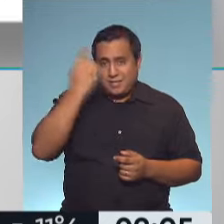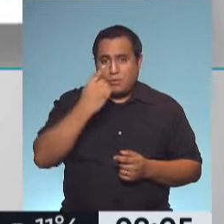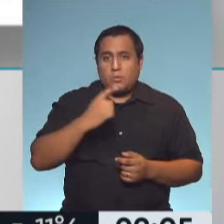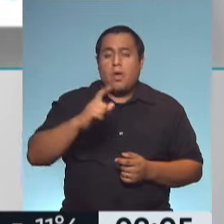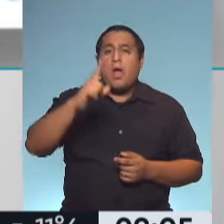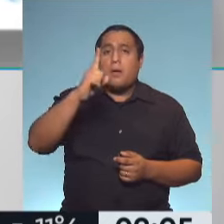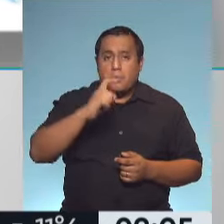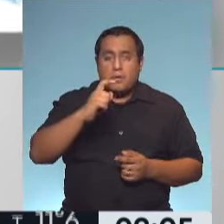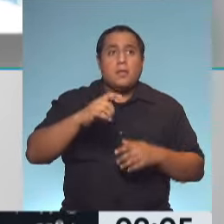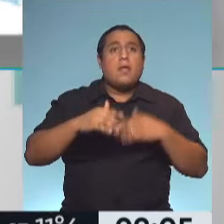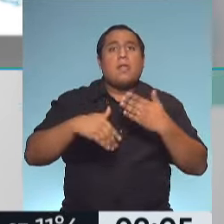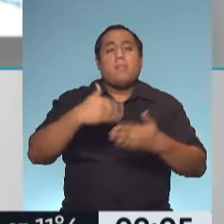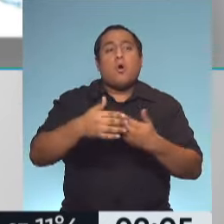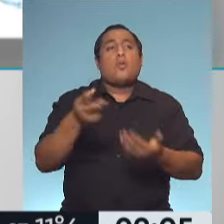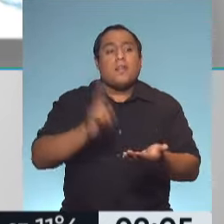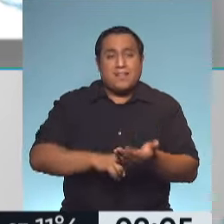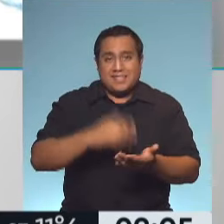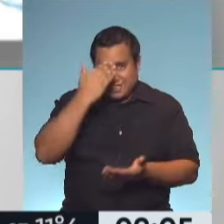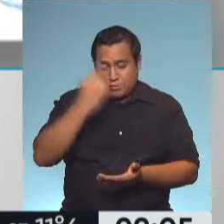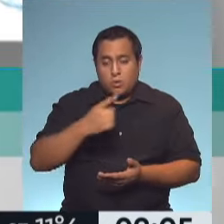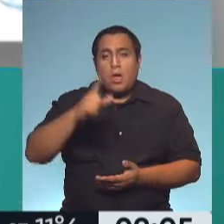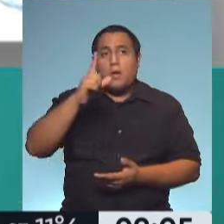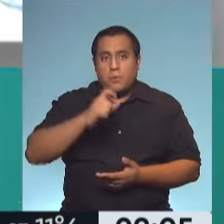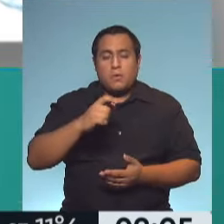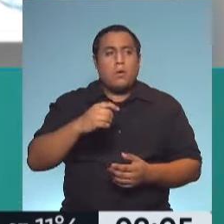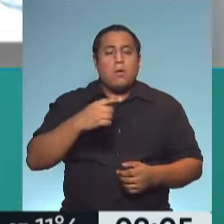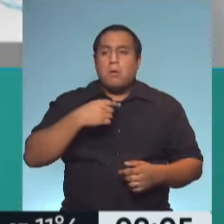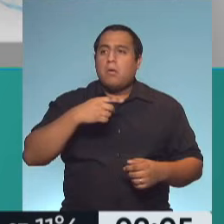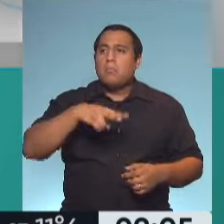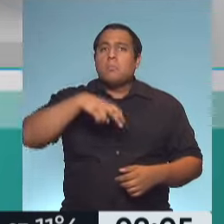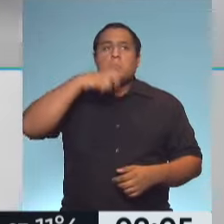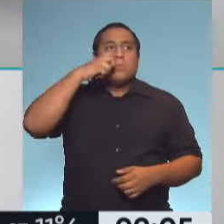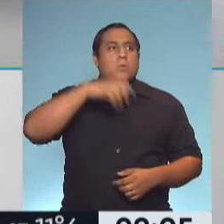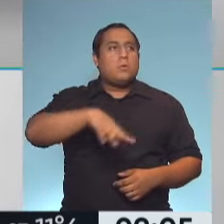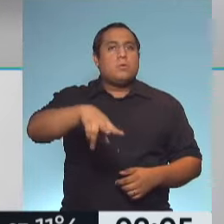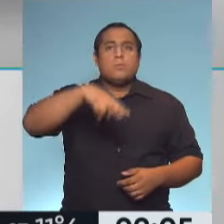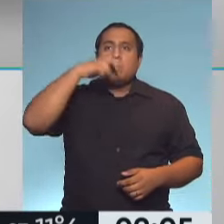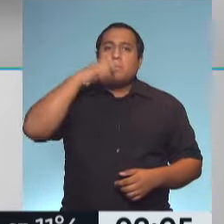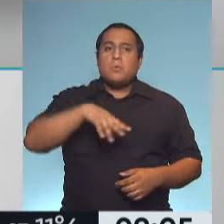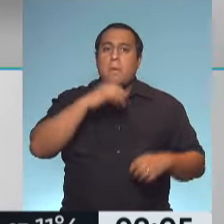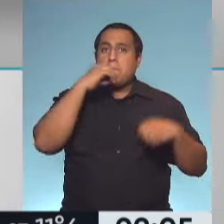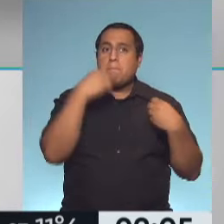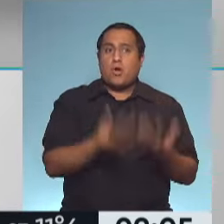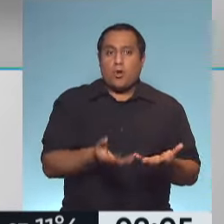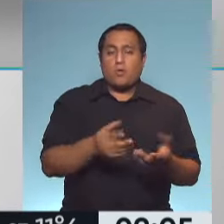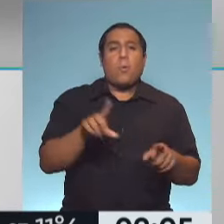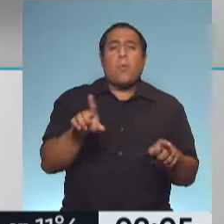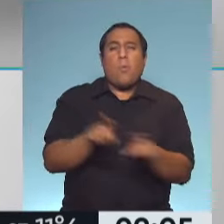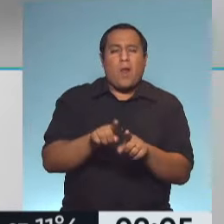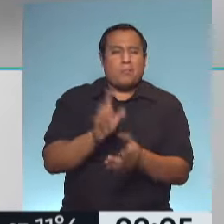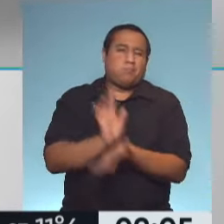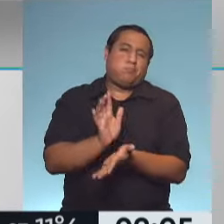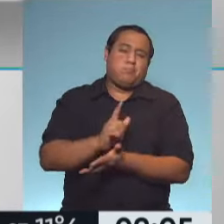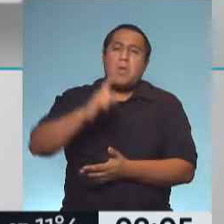repetimos la misma prueba y el paciente mejora sustancialmente su capacidad respiratoria con dicho tratamiento. Son los conocidos PAF, ¿no?